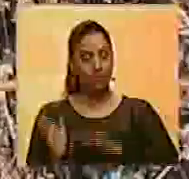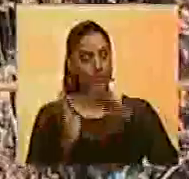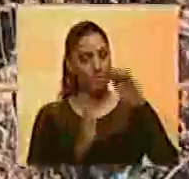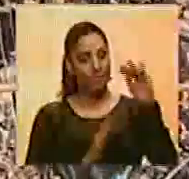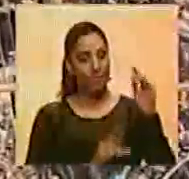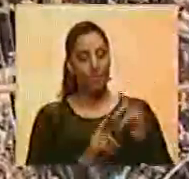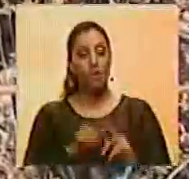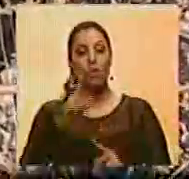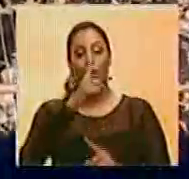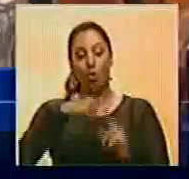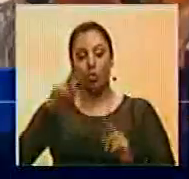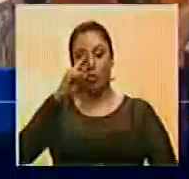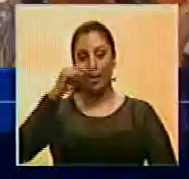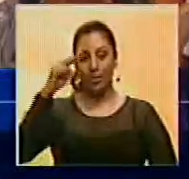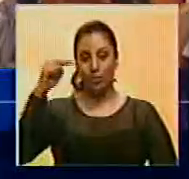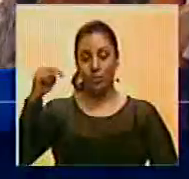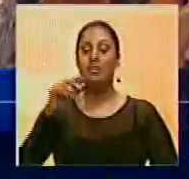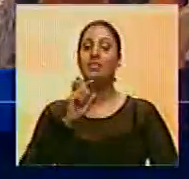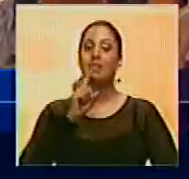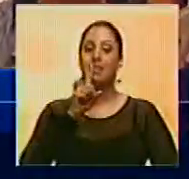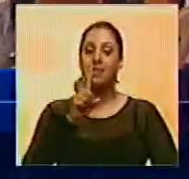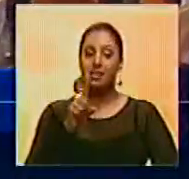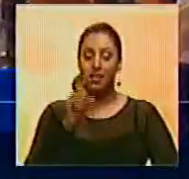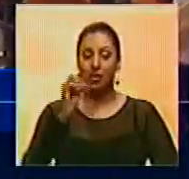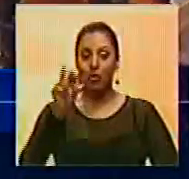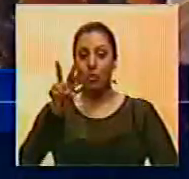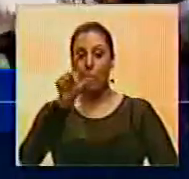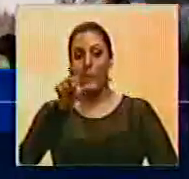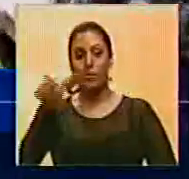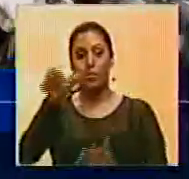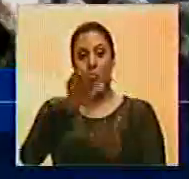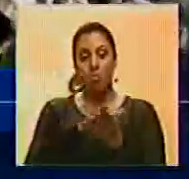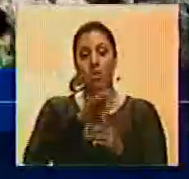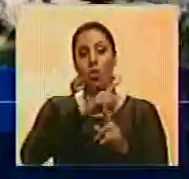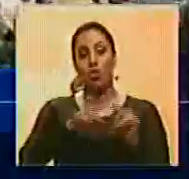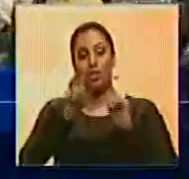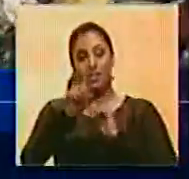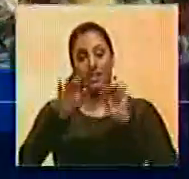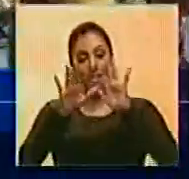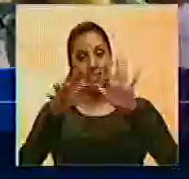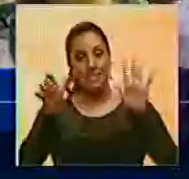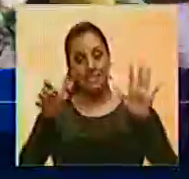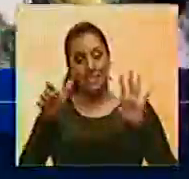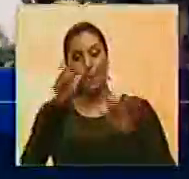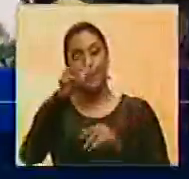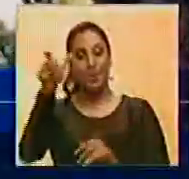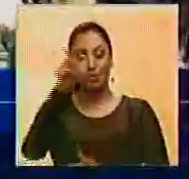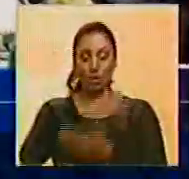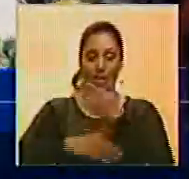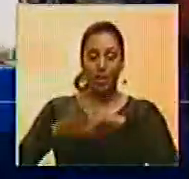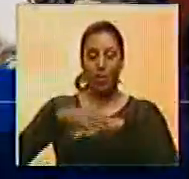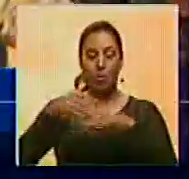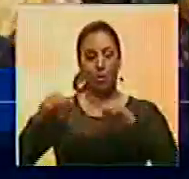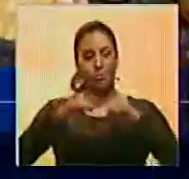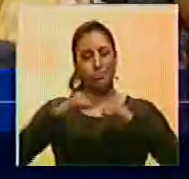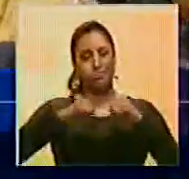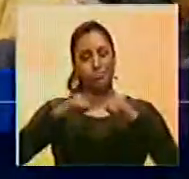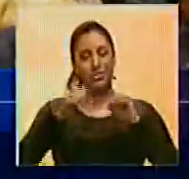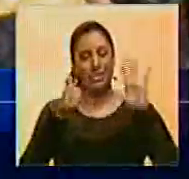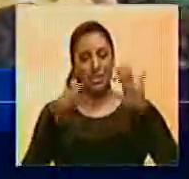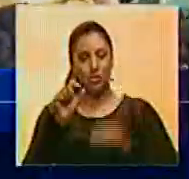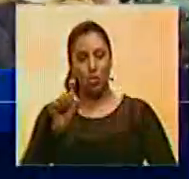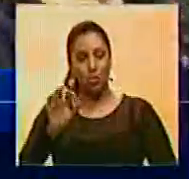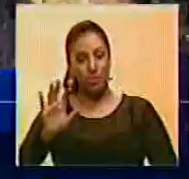En Indonesia, a 102 fallecidos y 616 heridos, subió el número de víctimas por el terremoto de magnitud 6